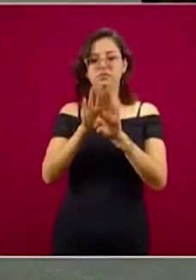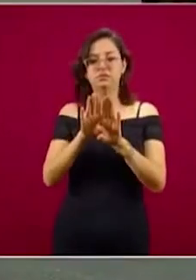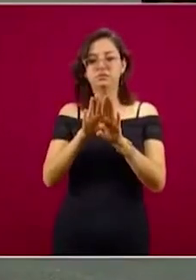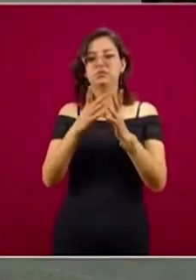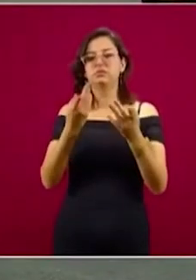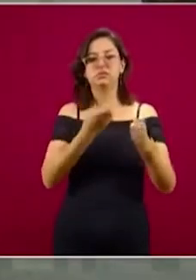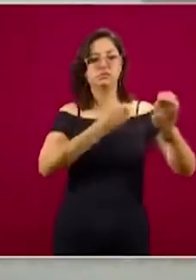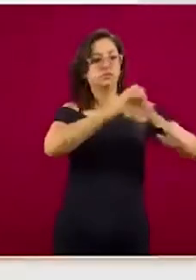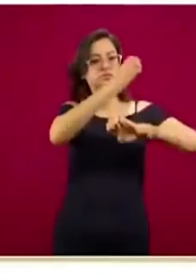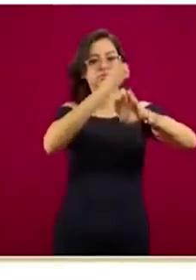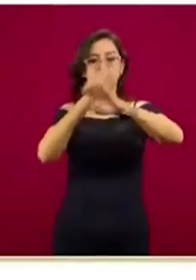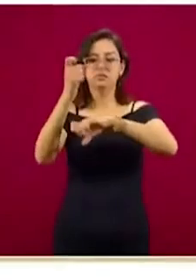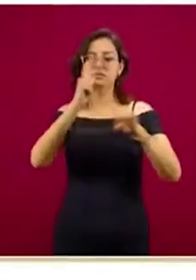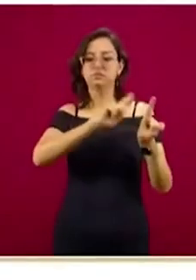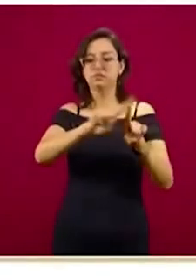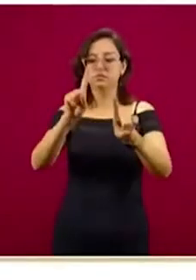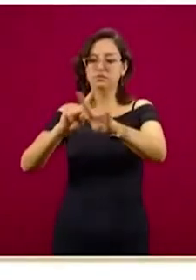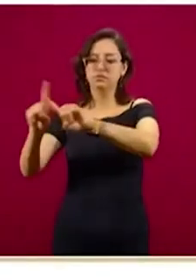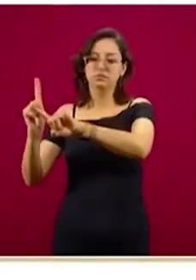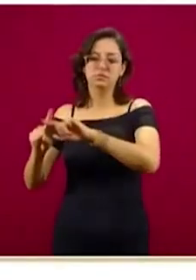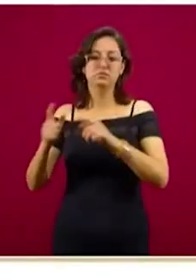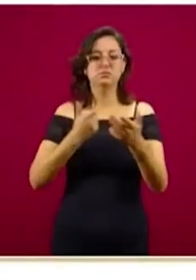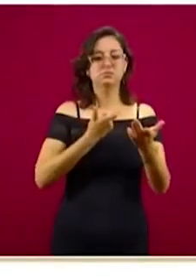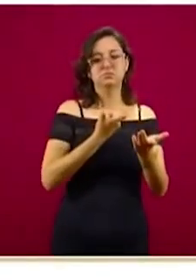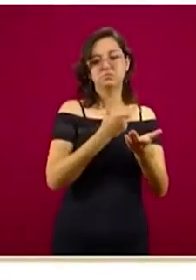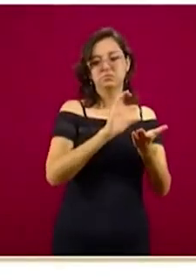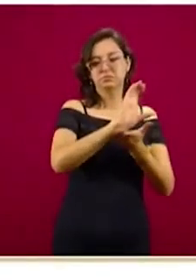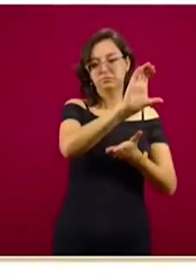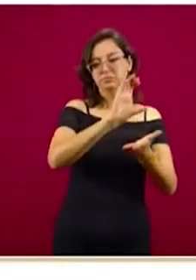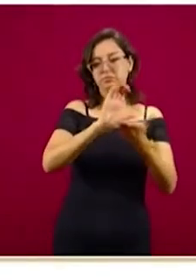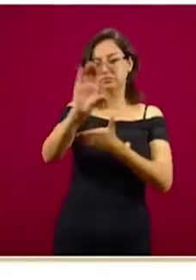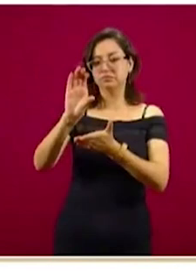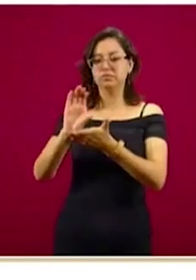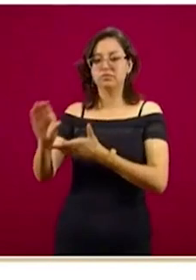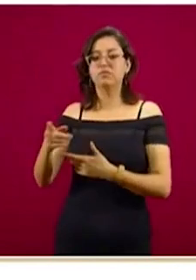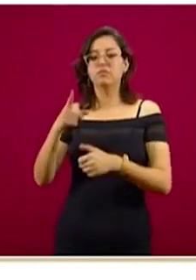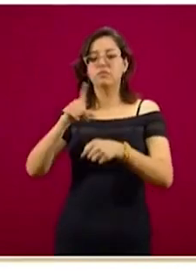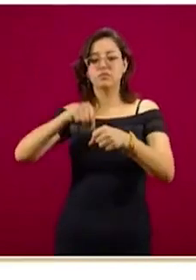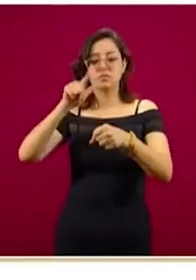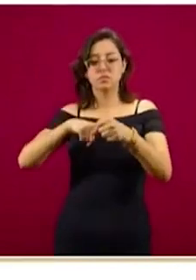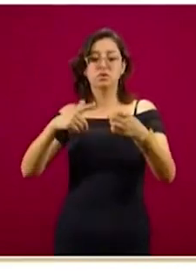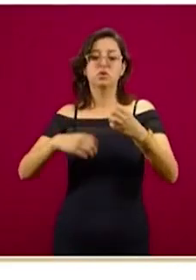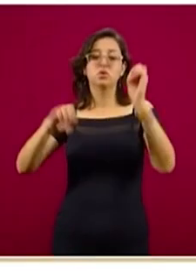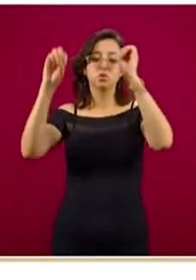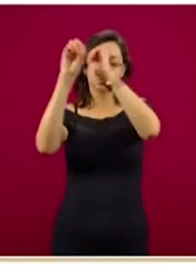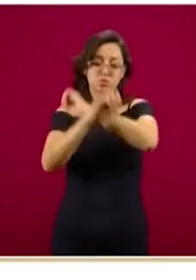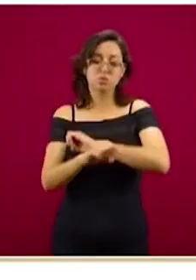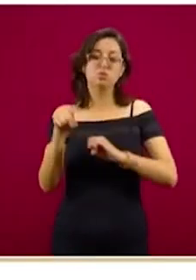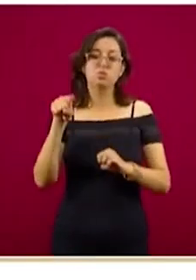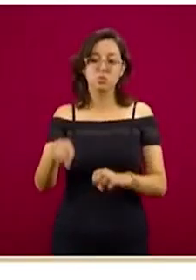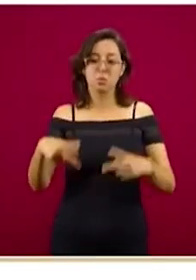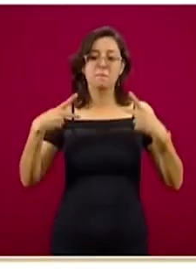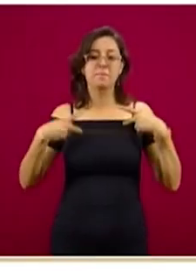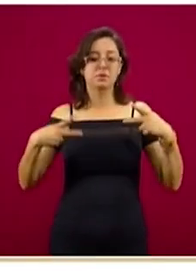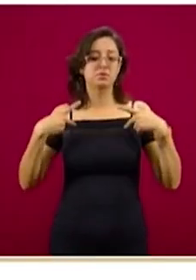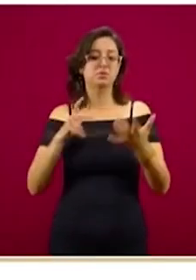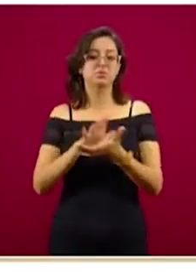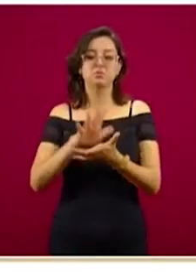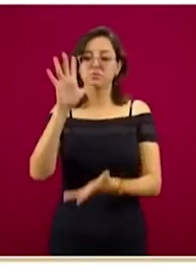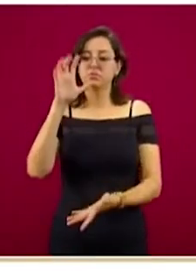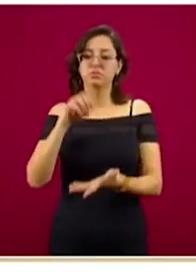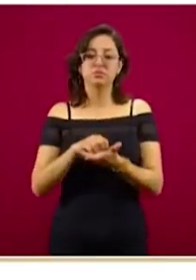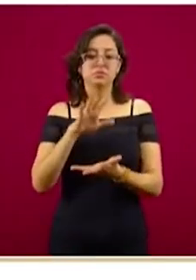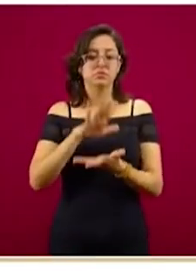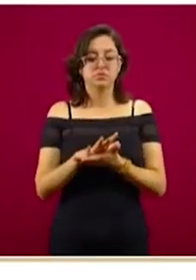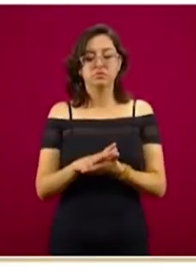diferentes estados de la República. Lo que está en color más oscuro son los estados donde más registros hubo y